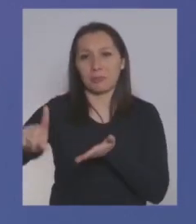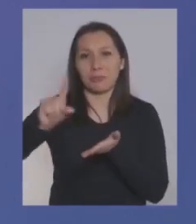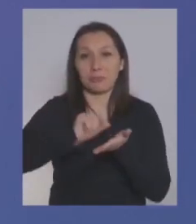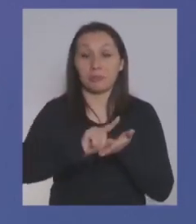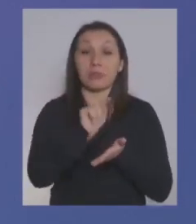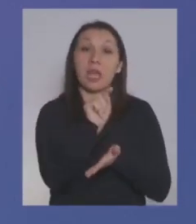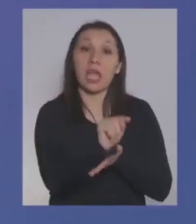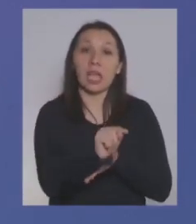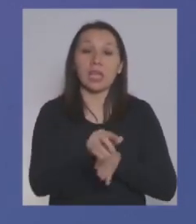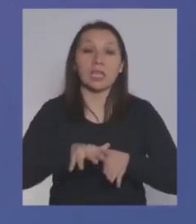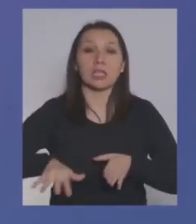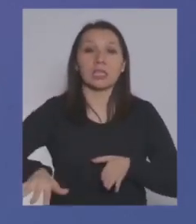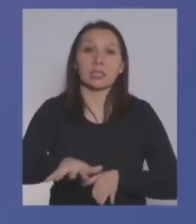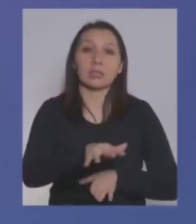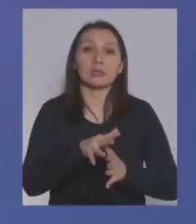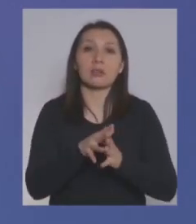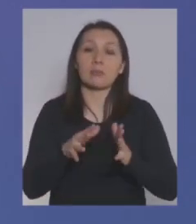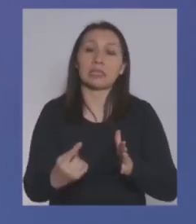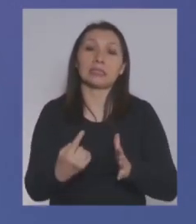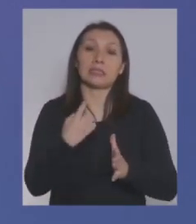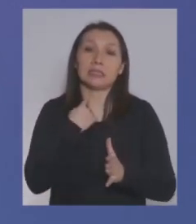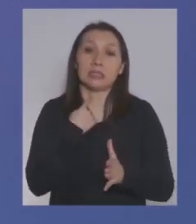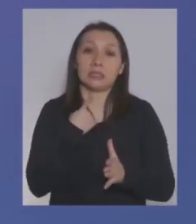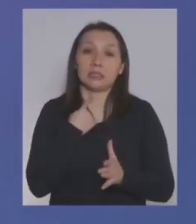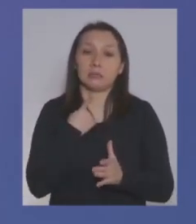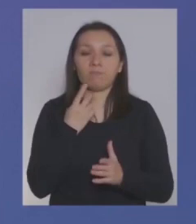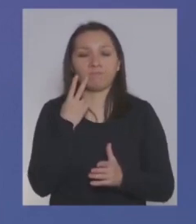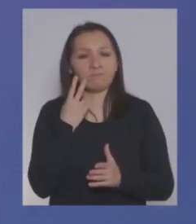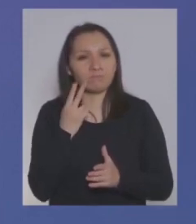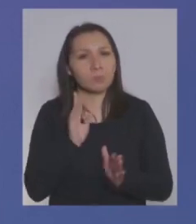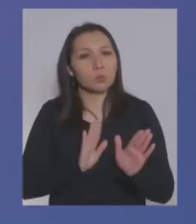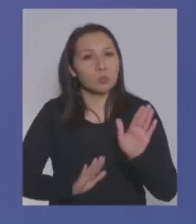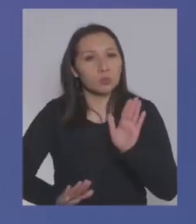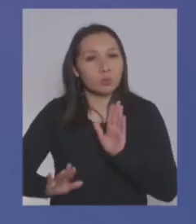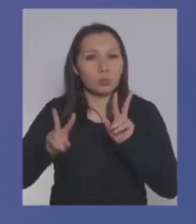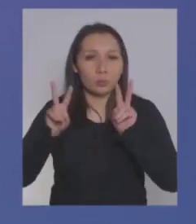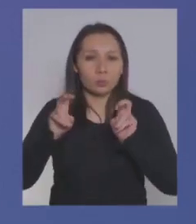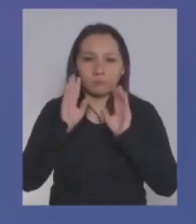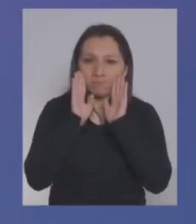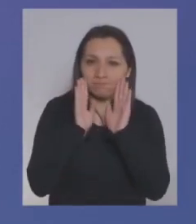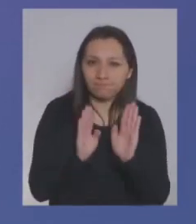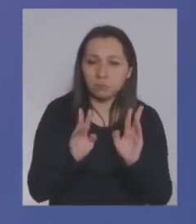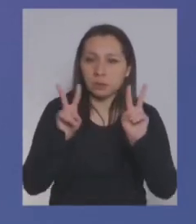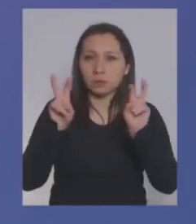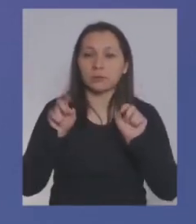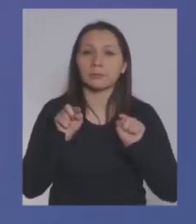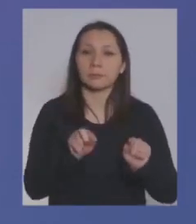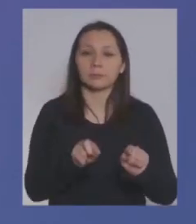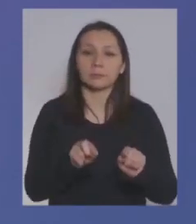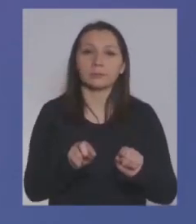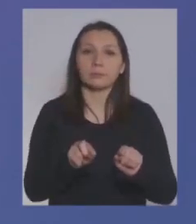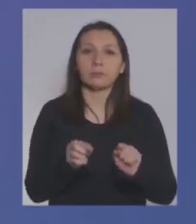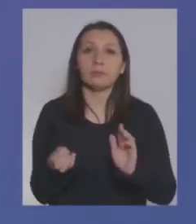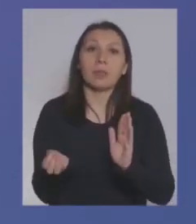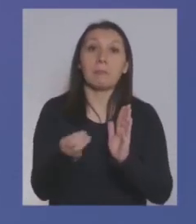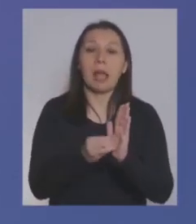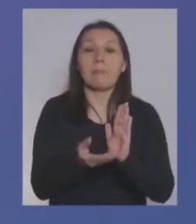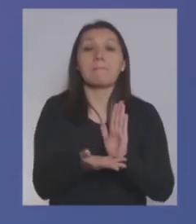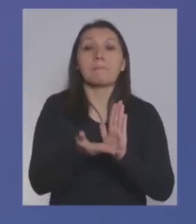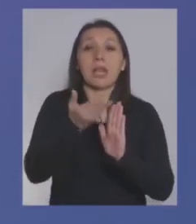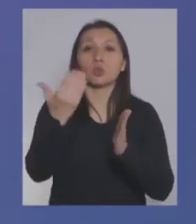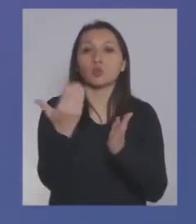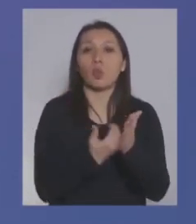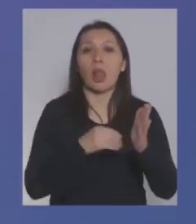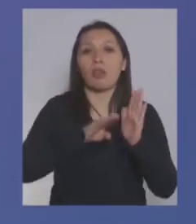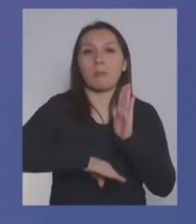sabemos que esos son los sectores más golpeados por lo tanto uno tiene que ser extremadamente cuidadoso en relación a aumentar el salario mínimo